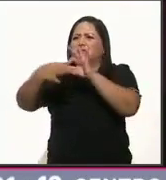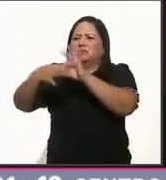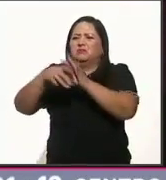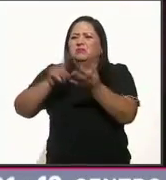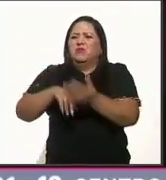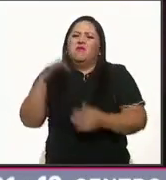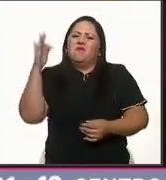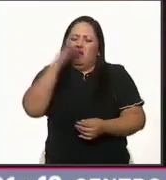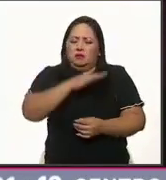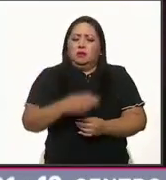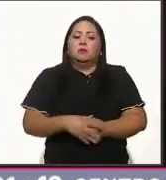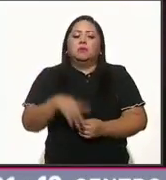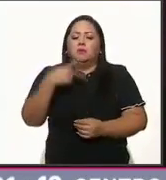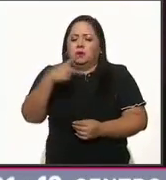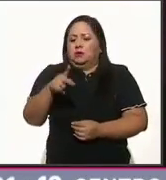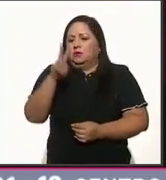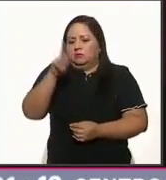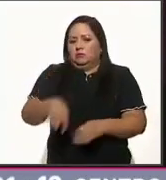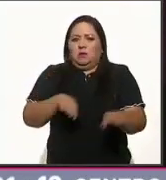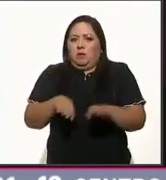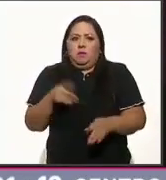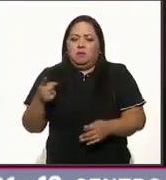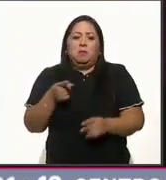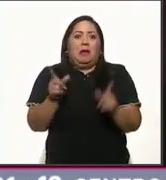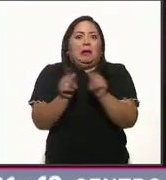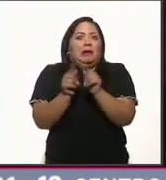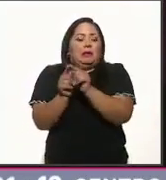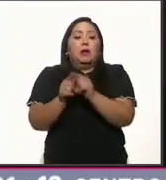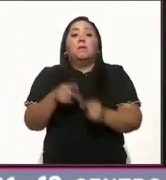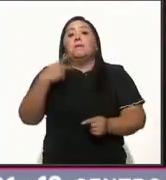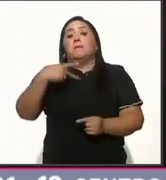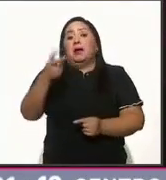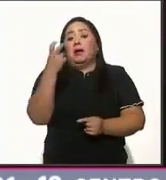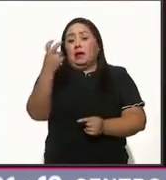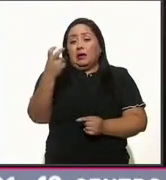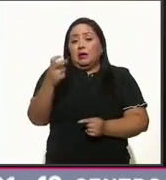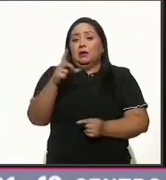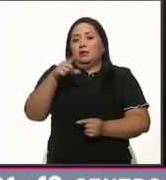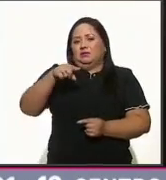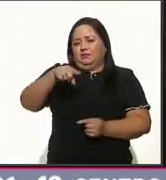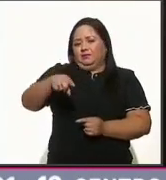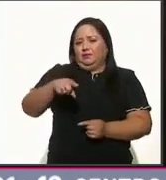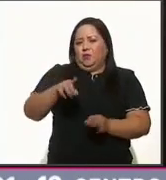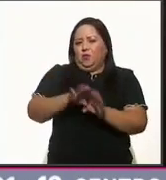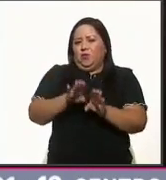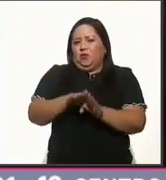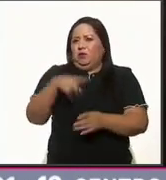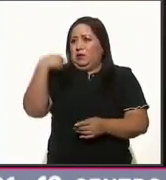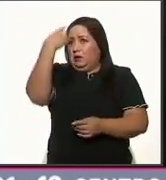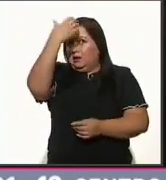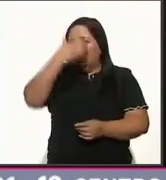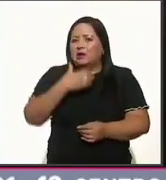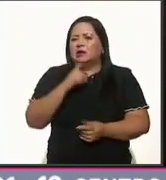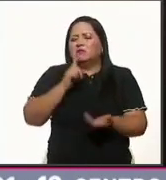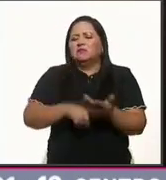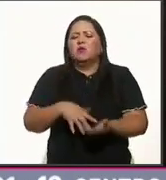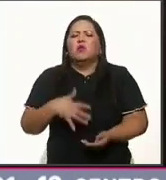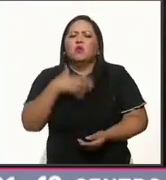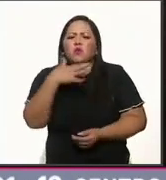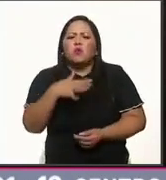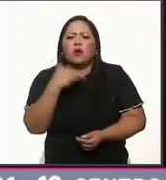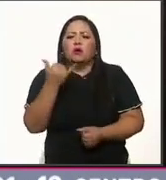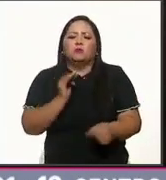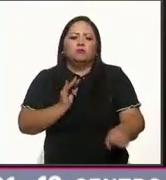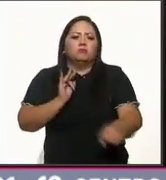ilícita. Y sin duda es un tema permanente. Entonces, se esbozó el futuro de uno de los rostros de la corrupción e